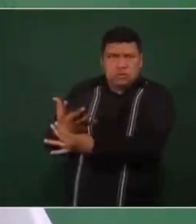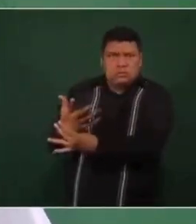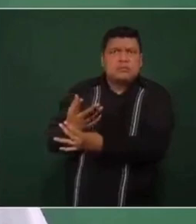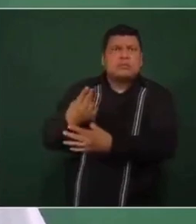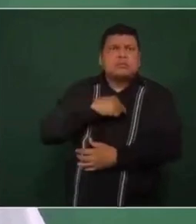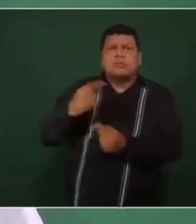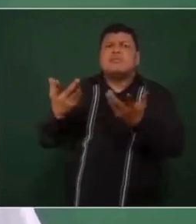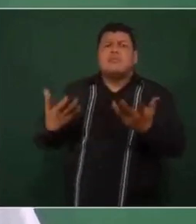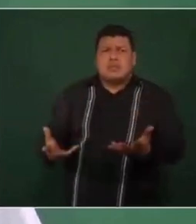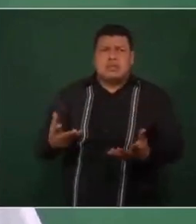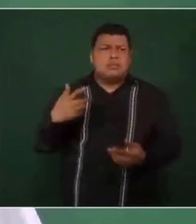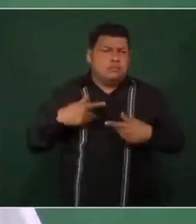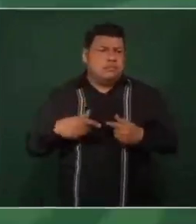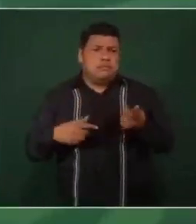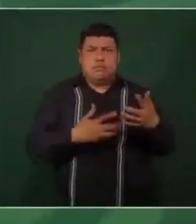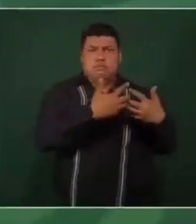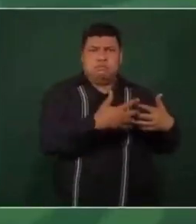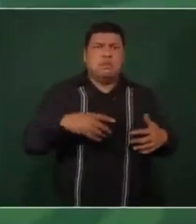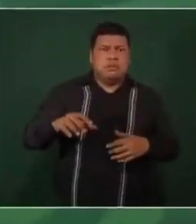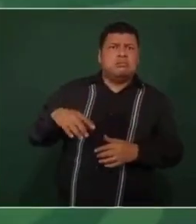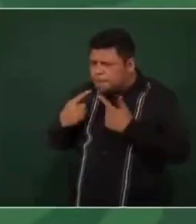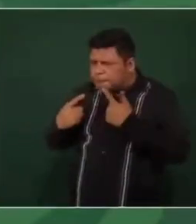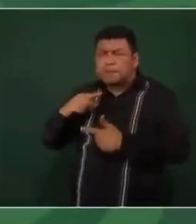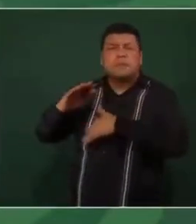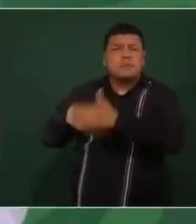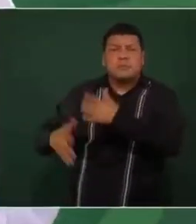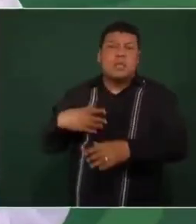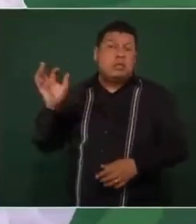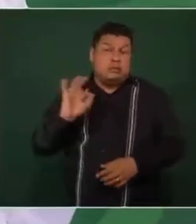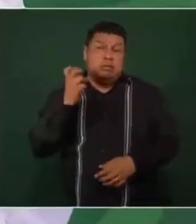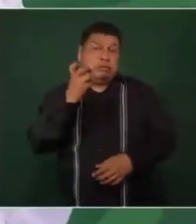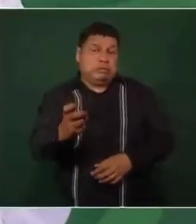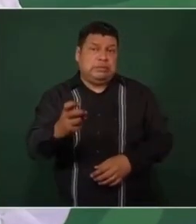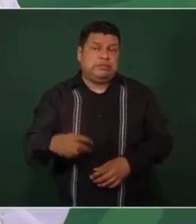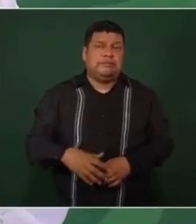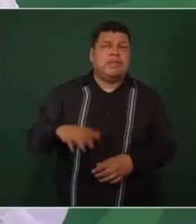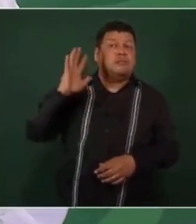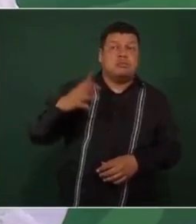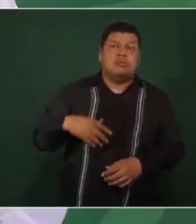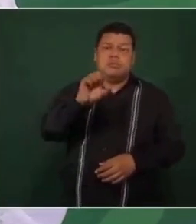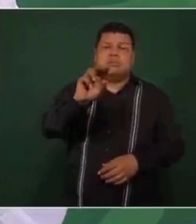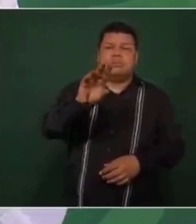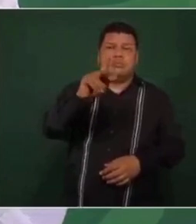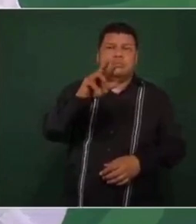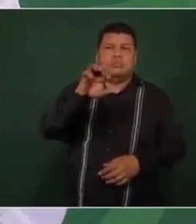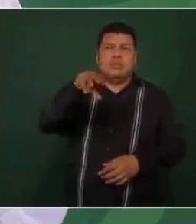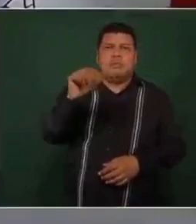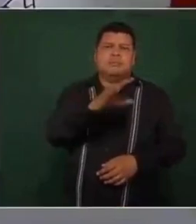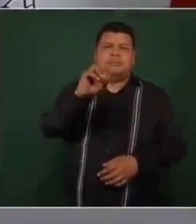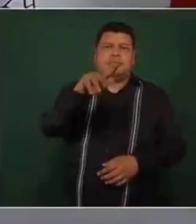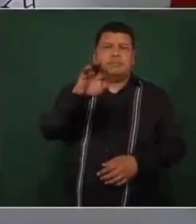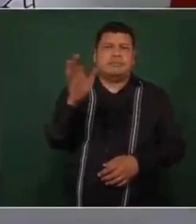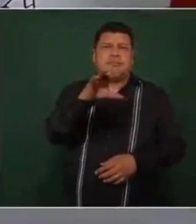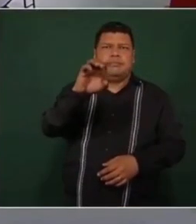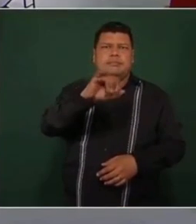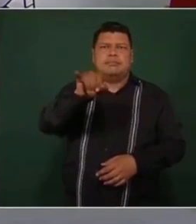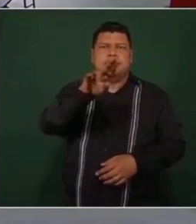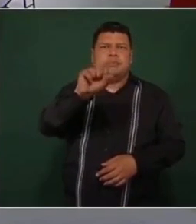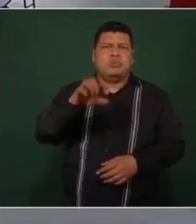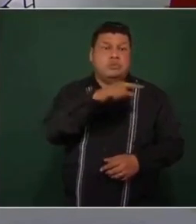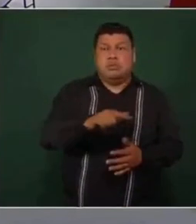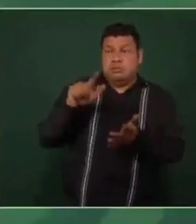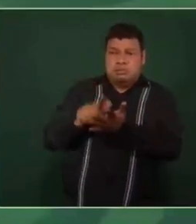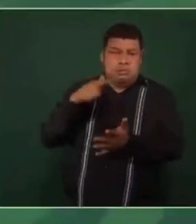la Suprema Corte. Este asunto va a llegar a la Suprema Corte de Justicia. Para que declaren